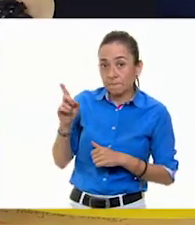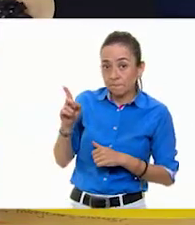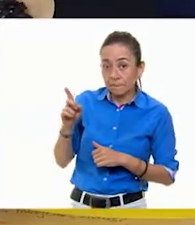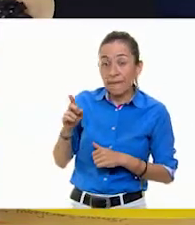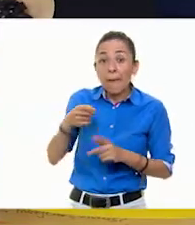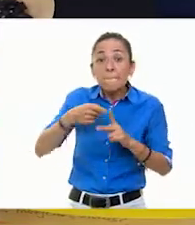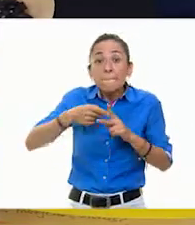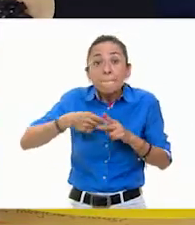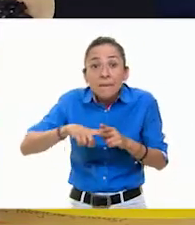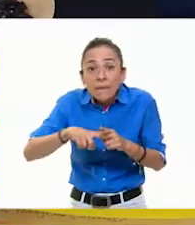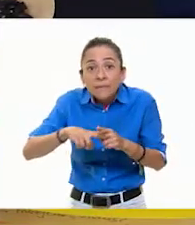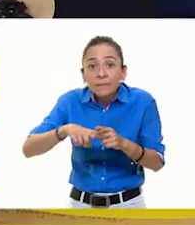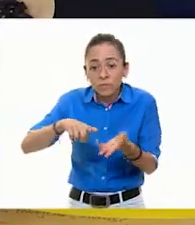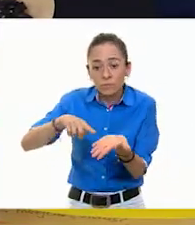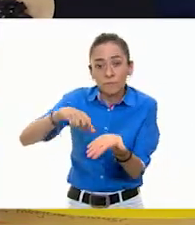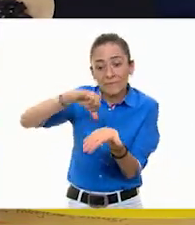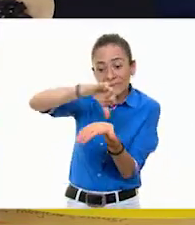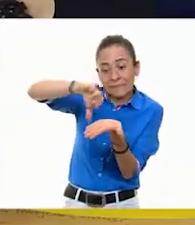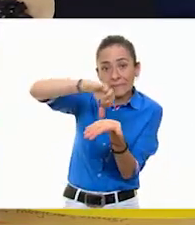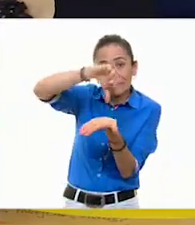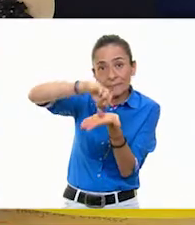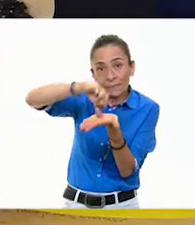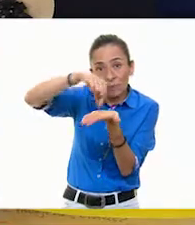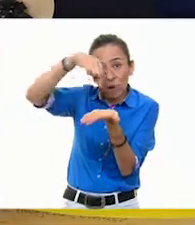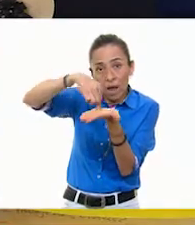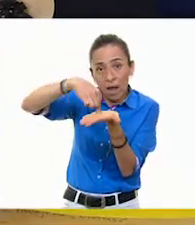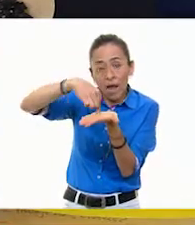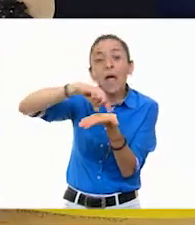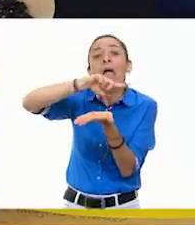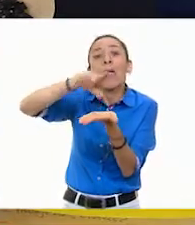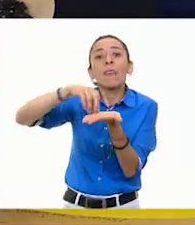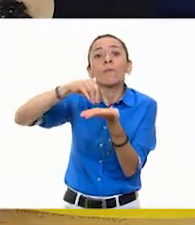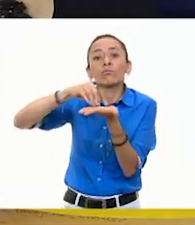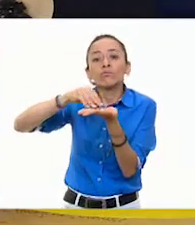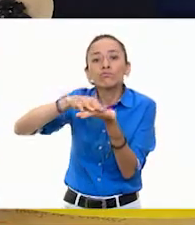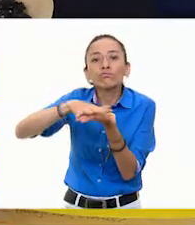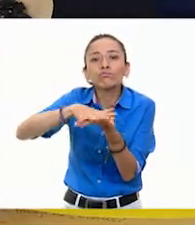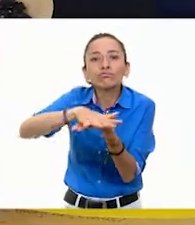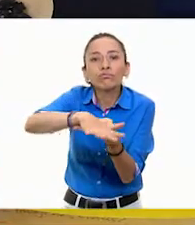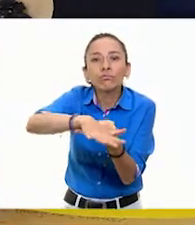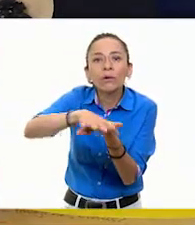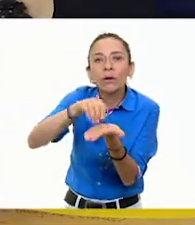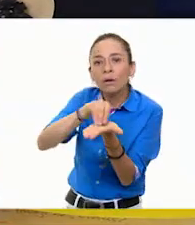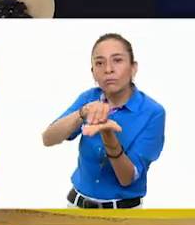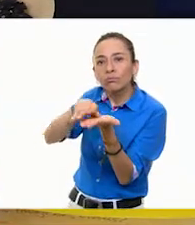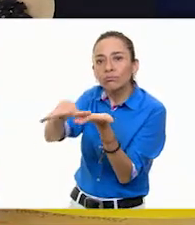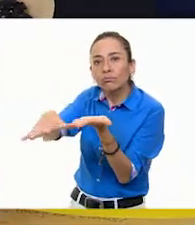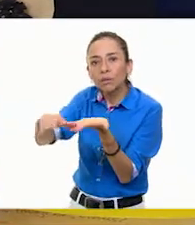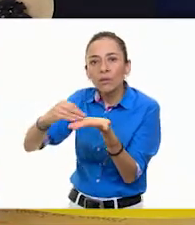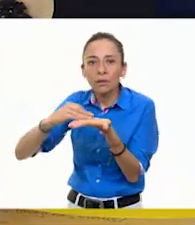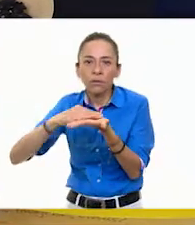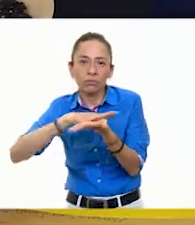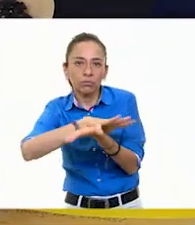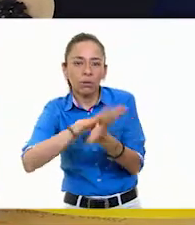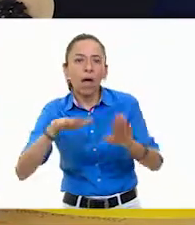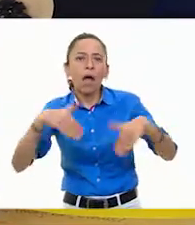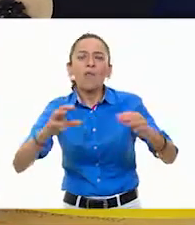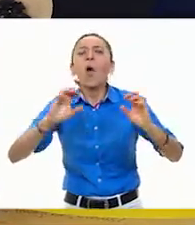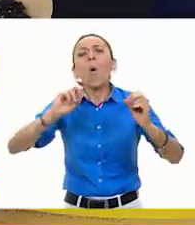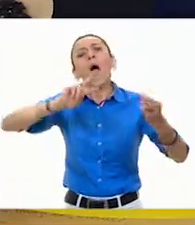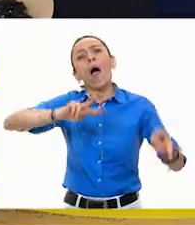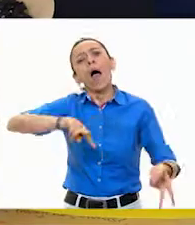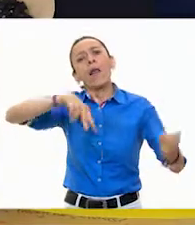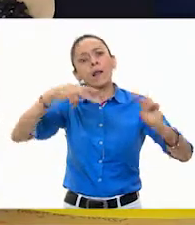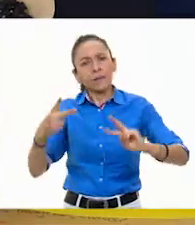centro hacia afuera. Del centro hacia afuera. Aunque también podríamos empezar al revés, o sea, de afuera hacia adentro. afuera hacia adentro. Y